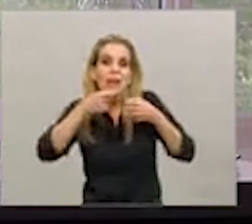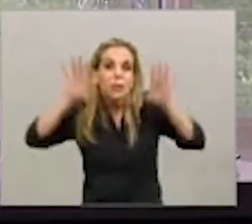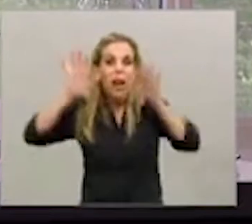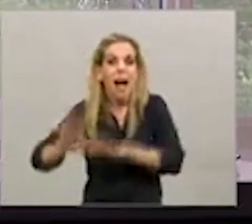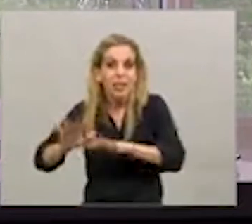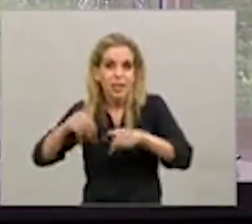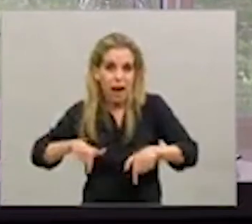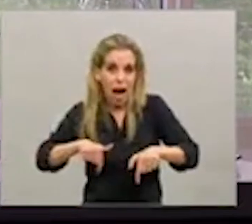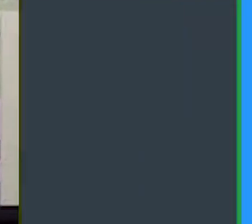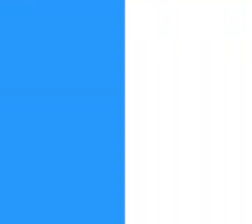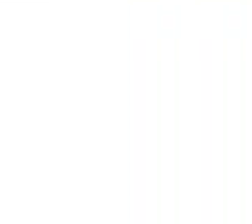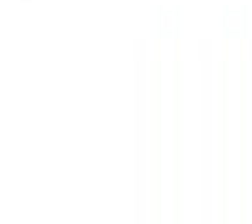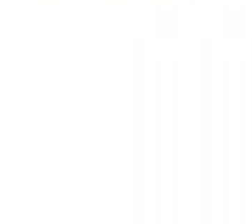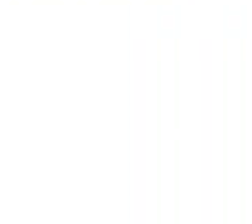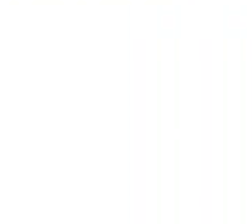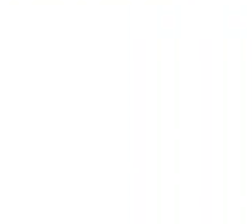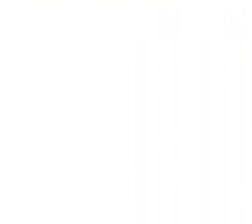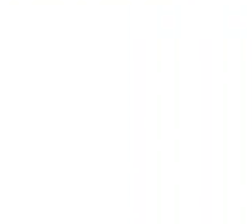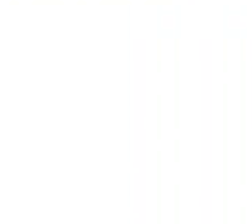y 600.000 contagios.